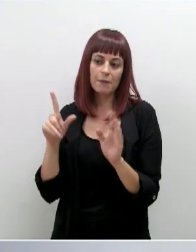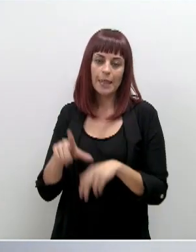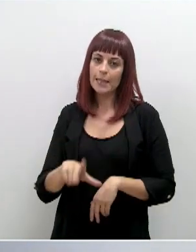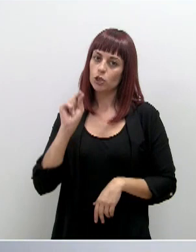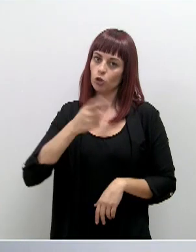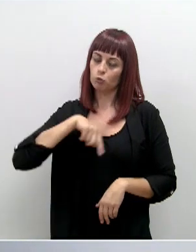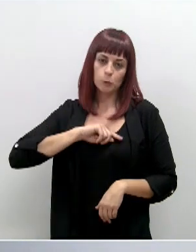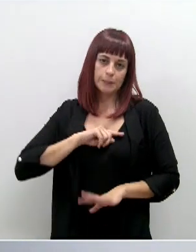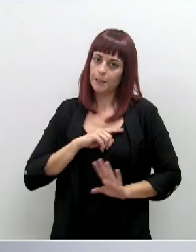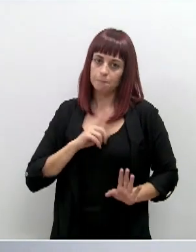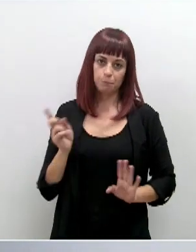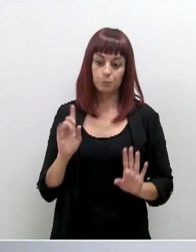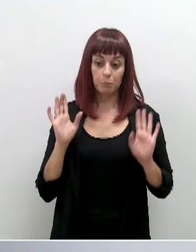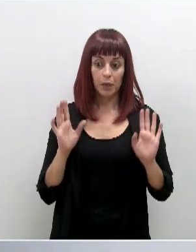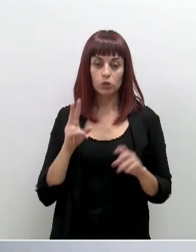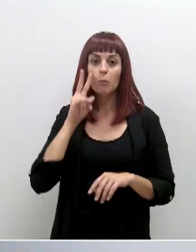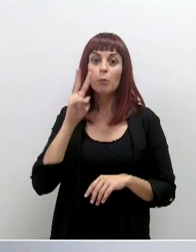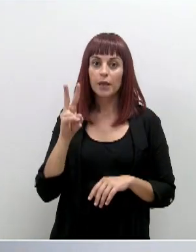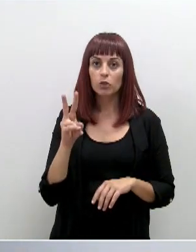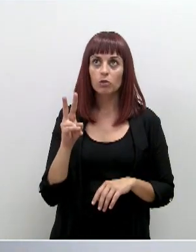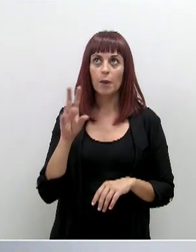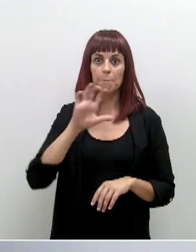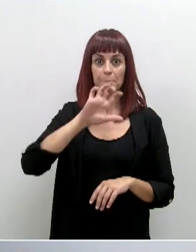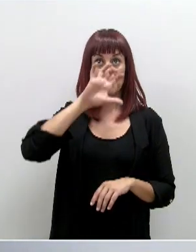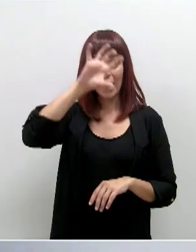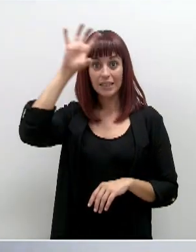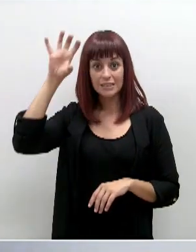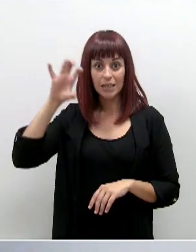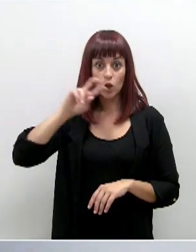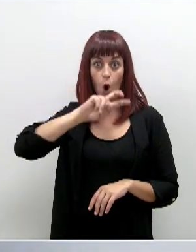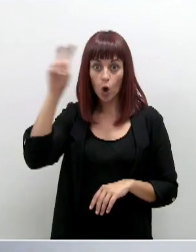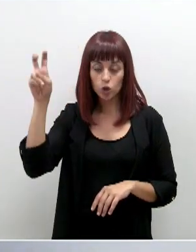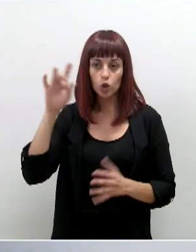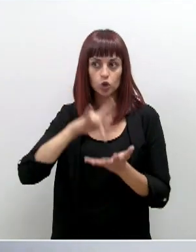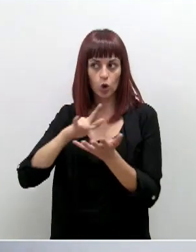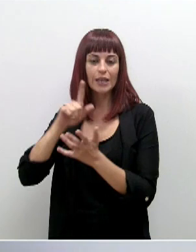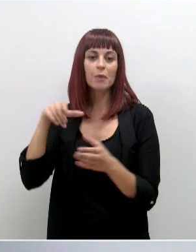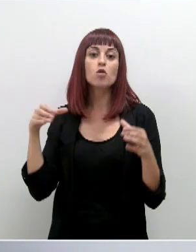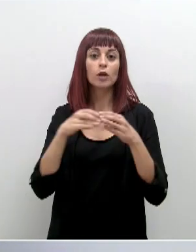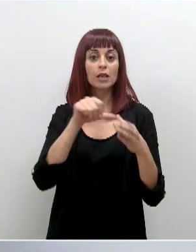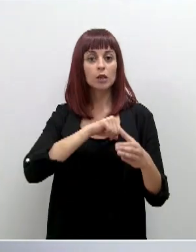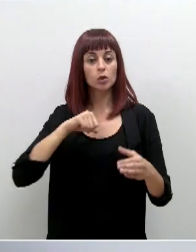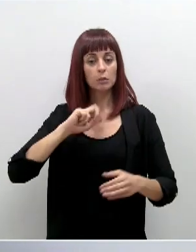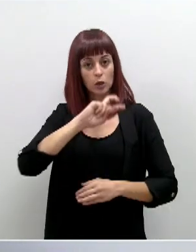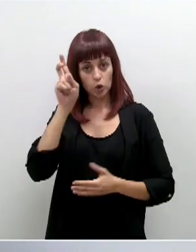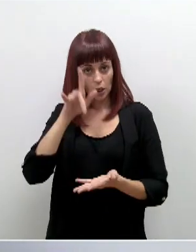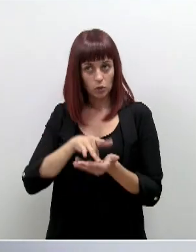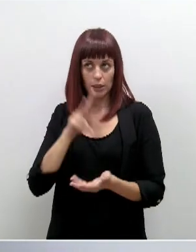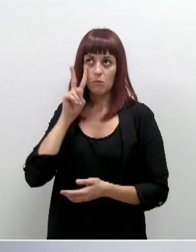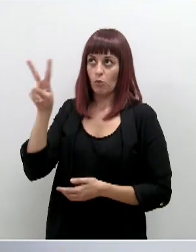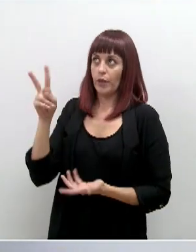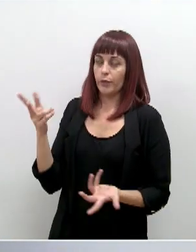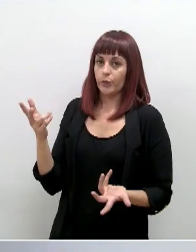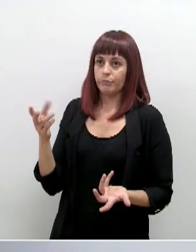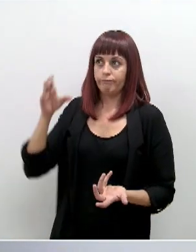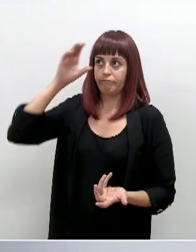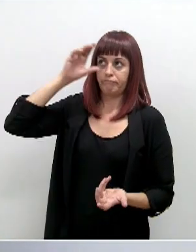decisión. Pero, evidentemente, estamos viendo lo que está pasando en otros países, lo que ha pasado en alguna otra comunidad autónoma. Y estamos viendo que, desde